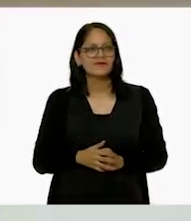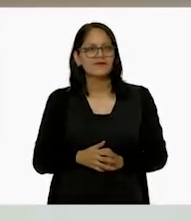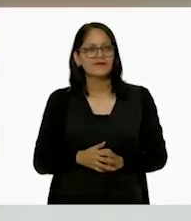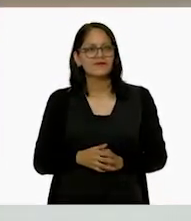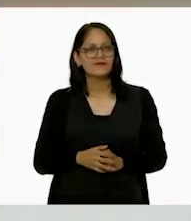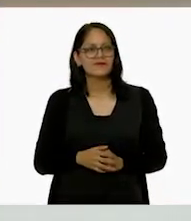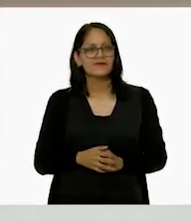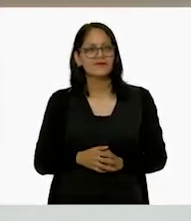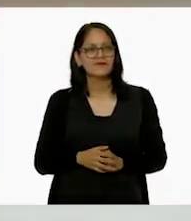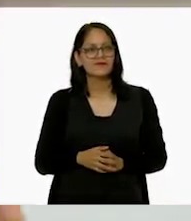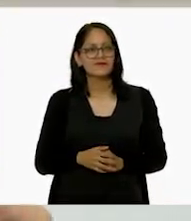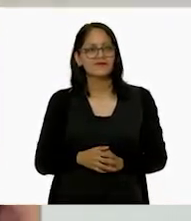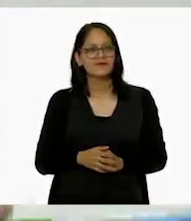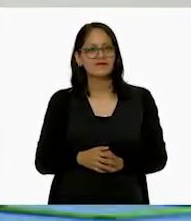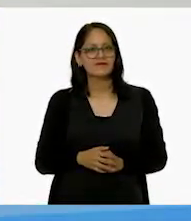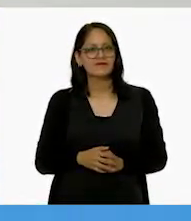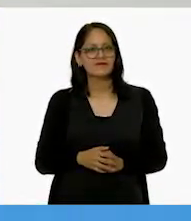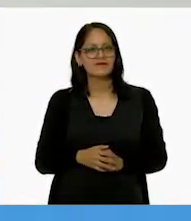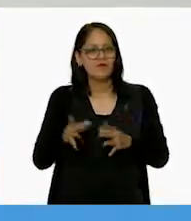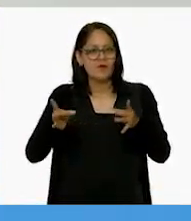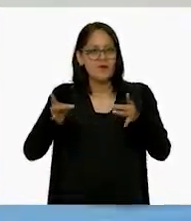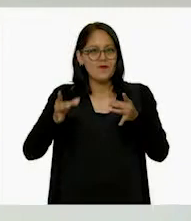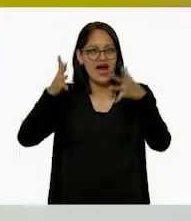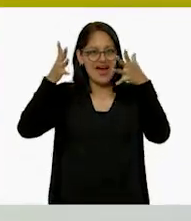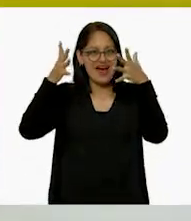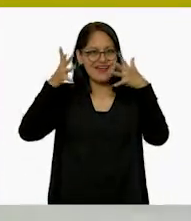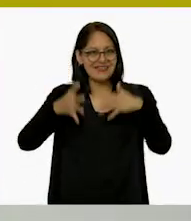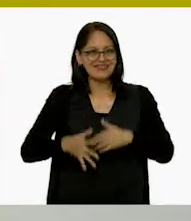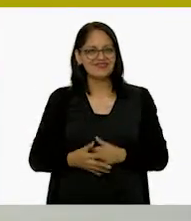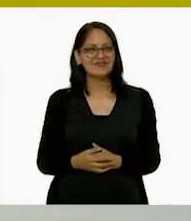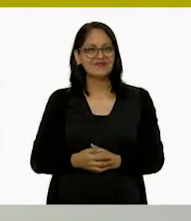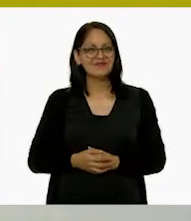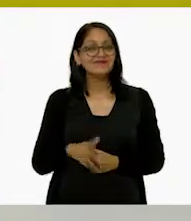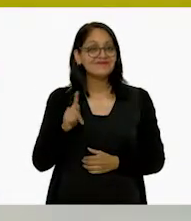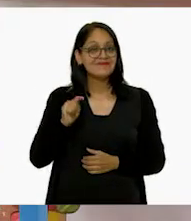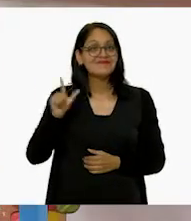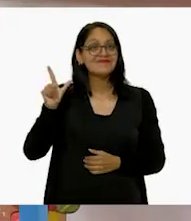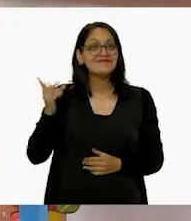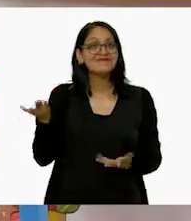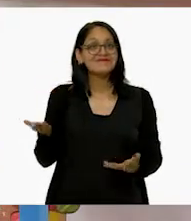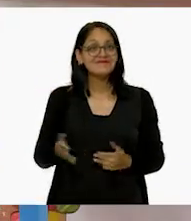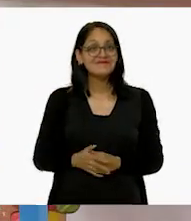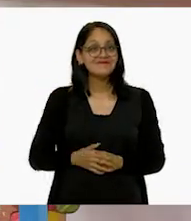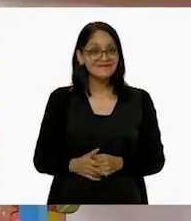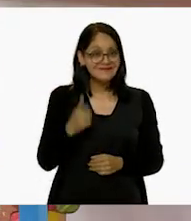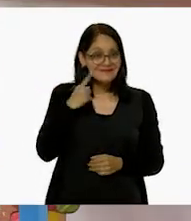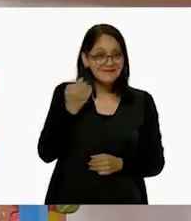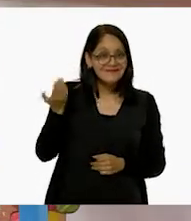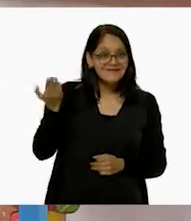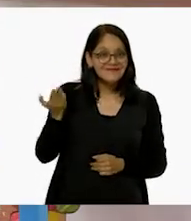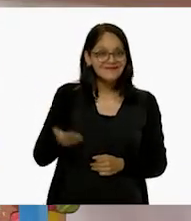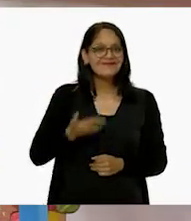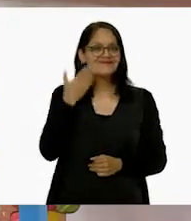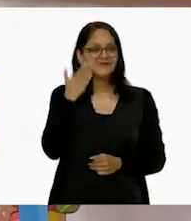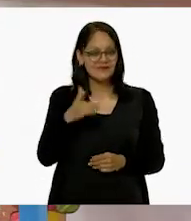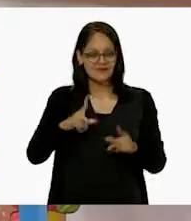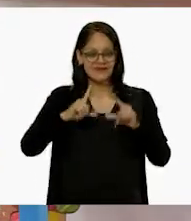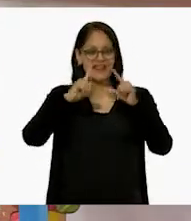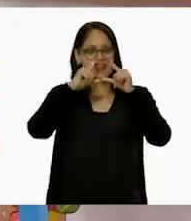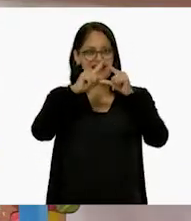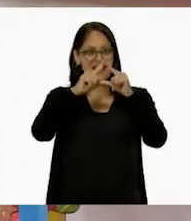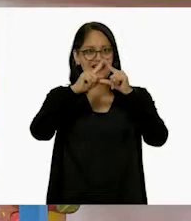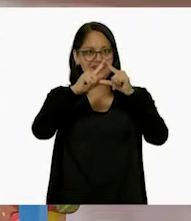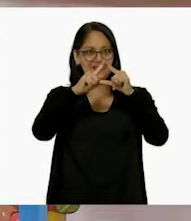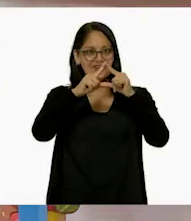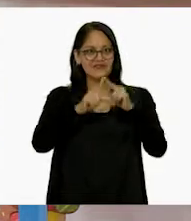Y pases mágicos. ¿Y qué tal, eh? ¡Excelente! Ahí el triángulo.